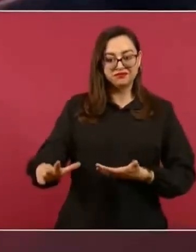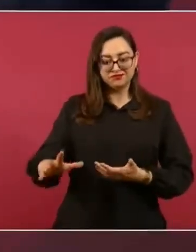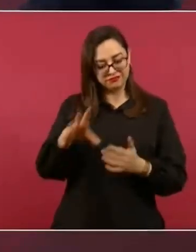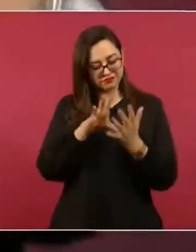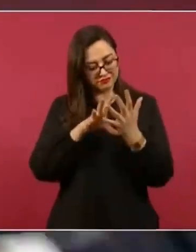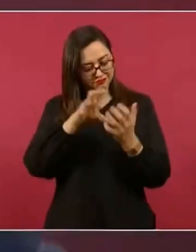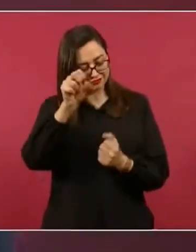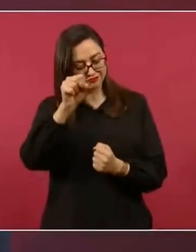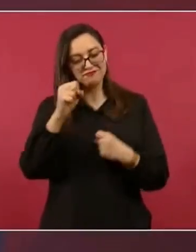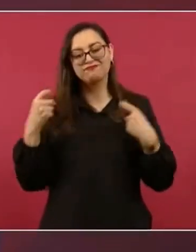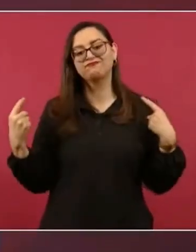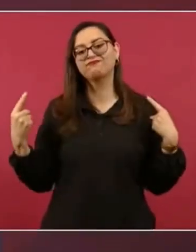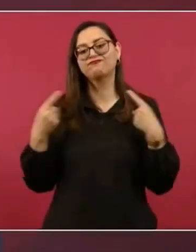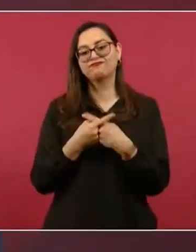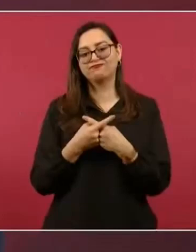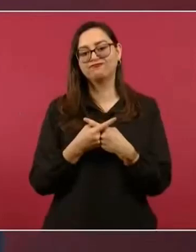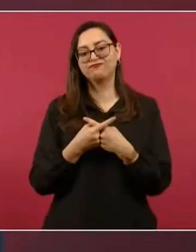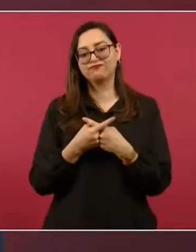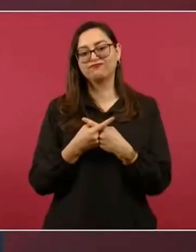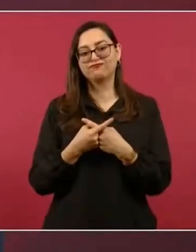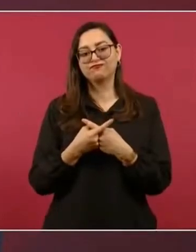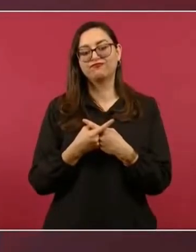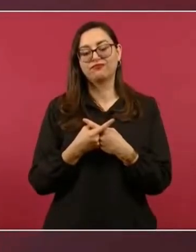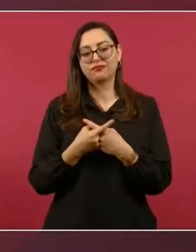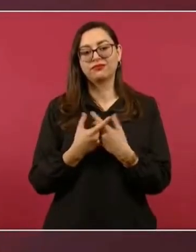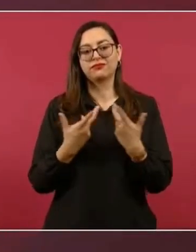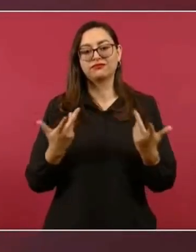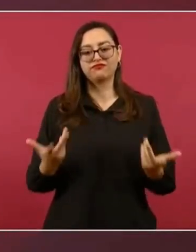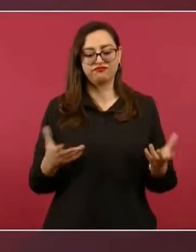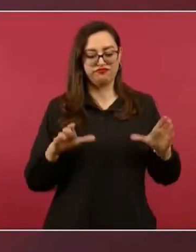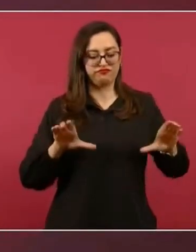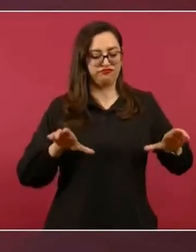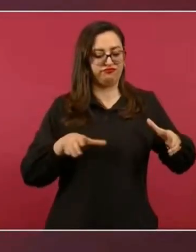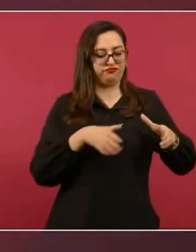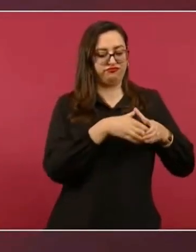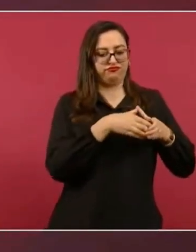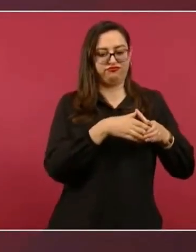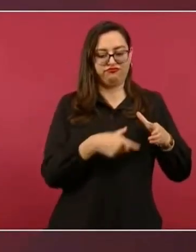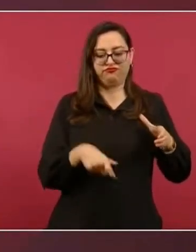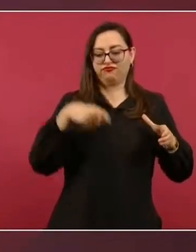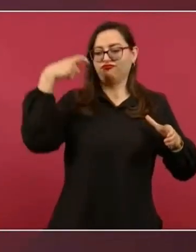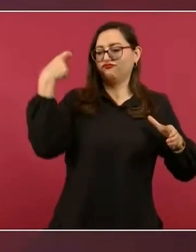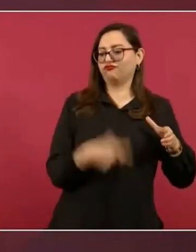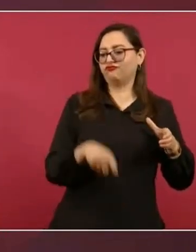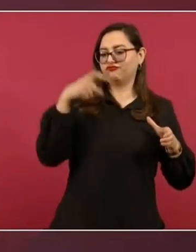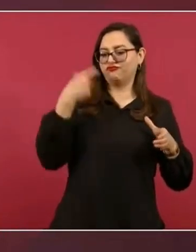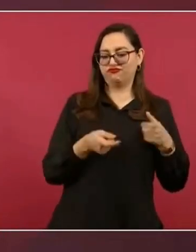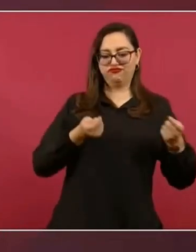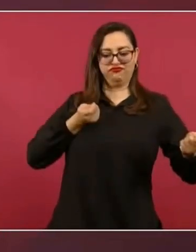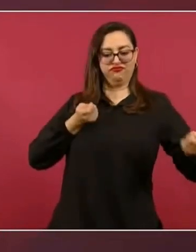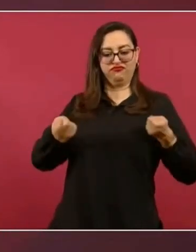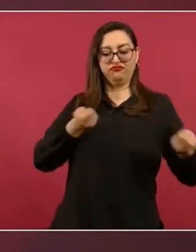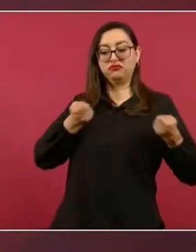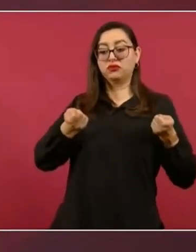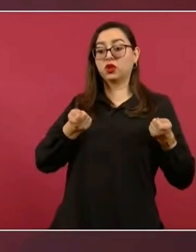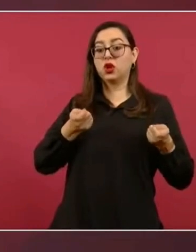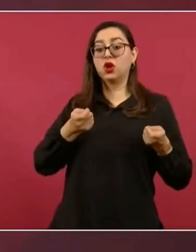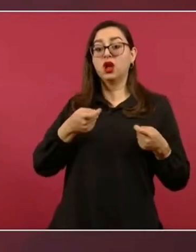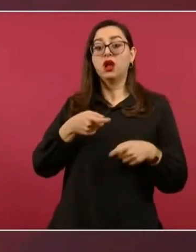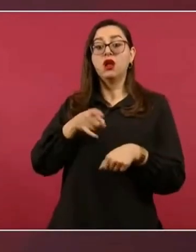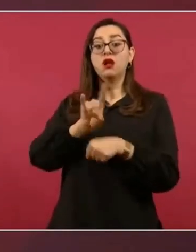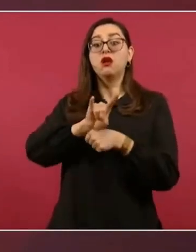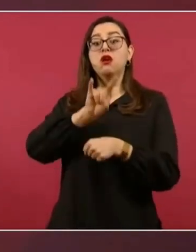estableciendo un régimen oligárquico disfrazado de democracia.